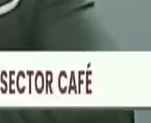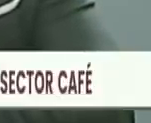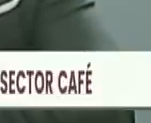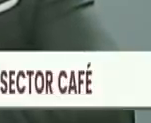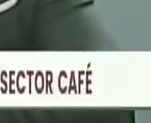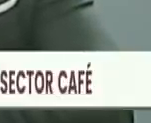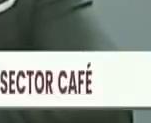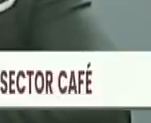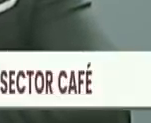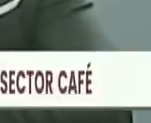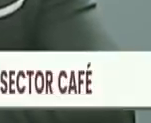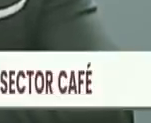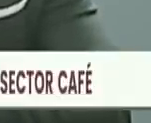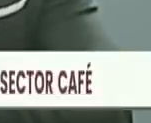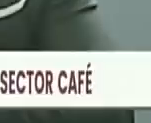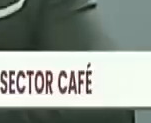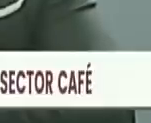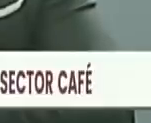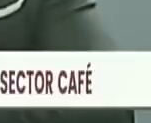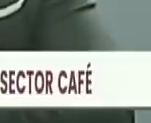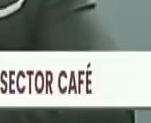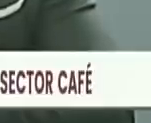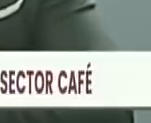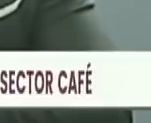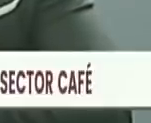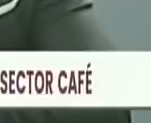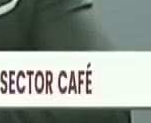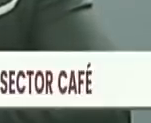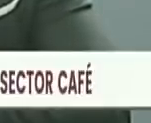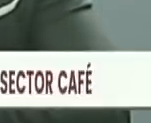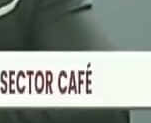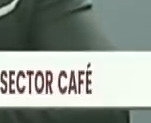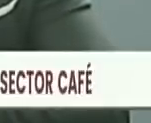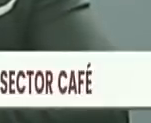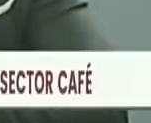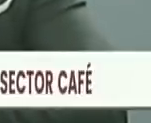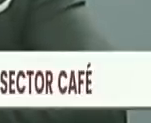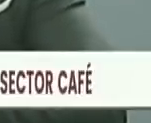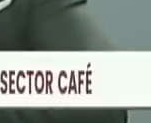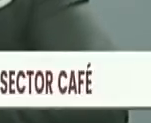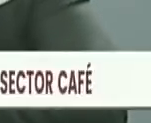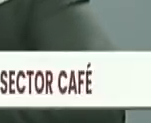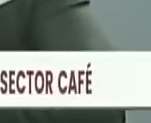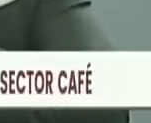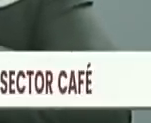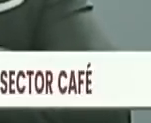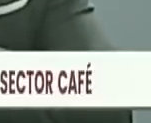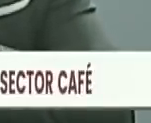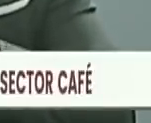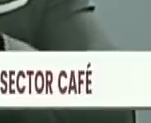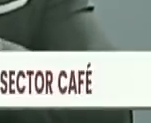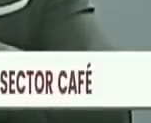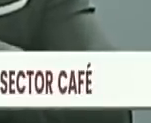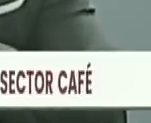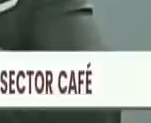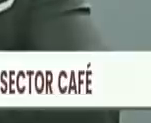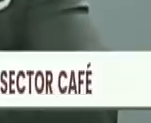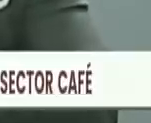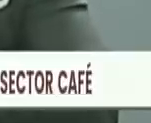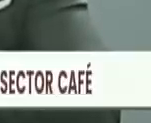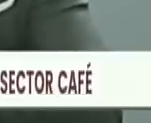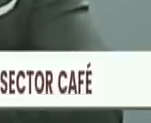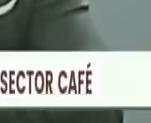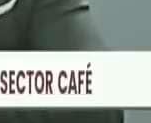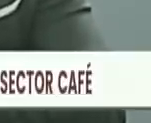cual nos permite, solo se le incorpora que forma parte del contingente arancelario también el rubro rojo, que es una posibilidad que siempre se